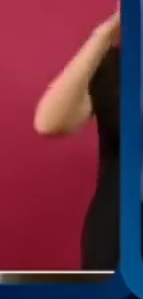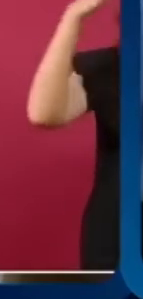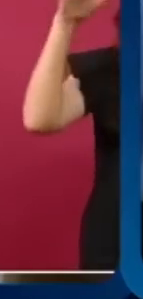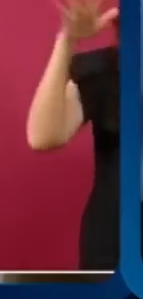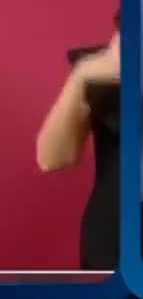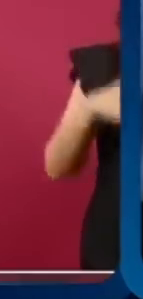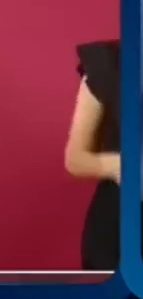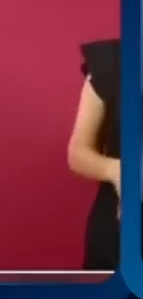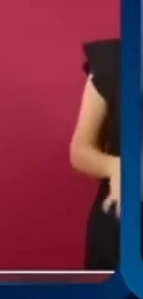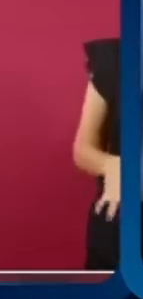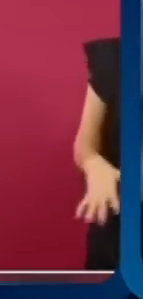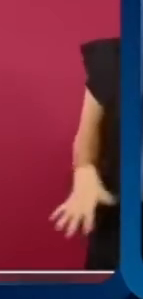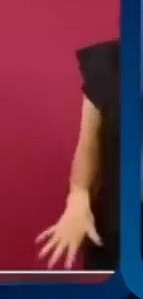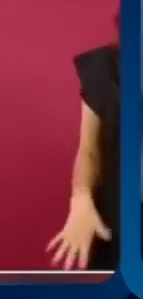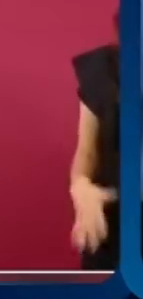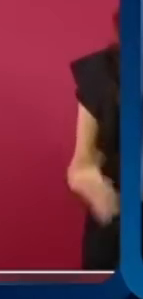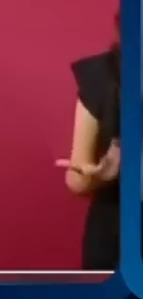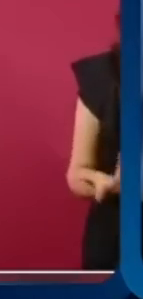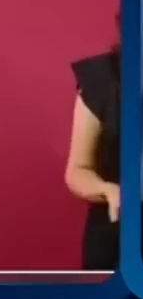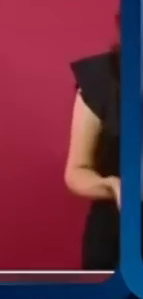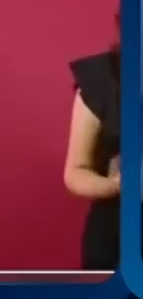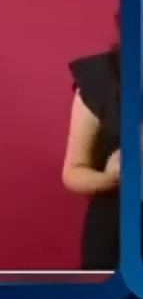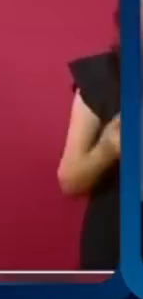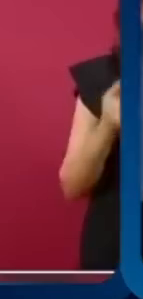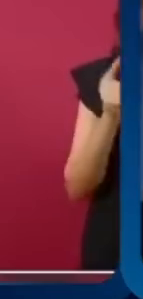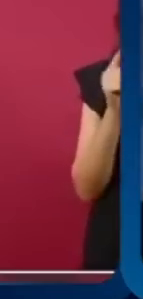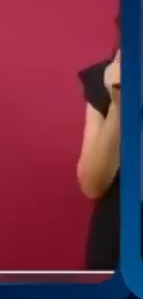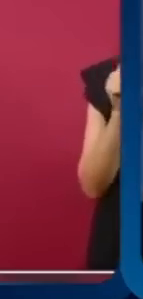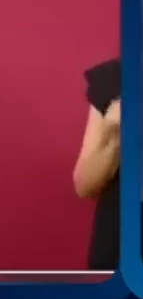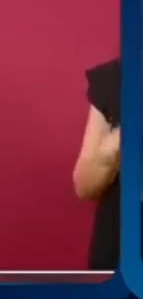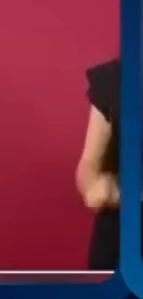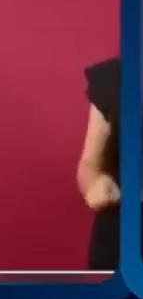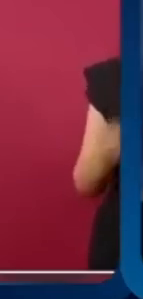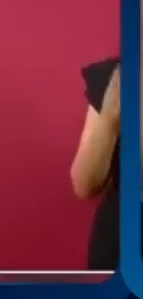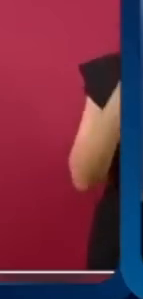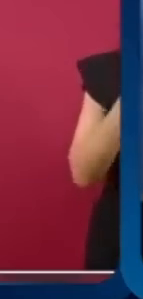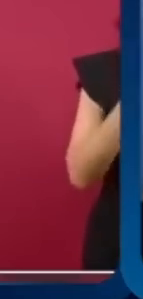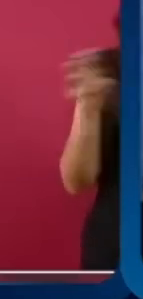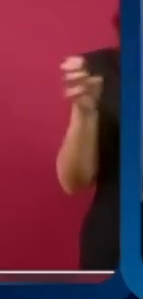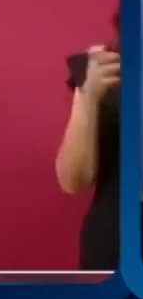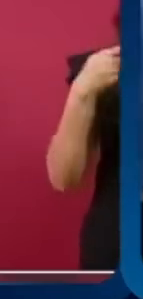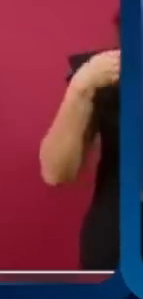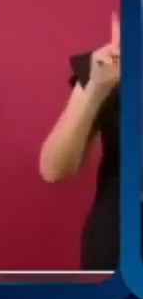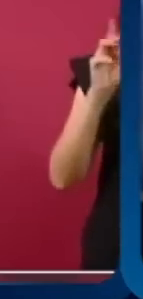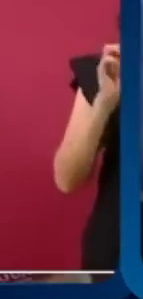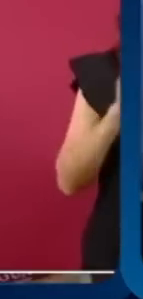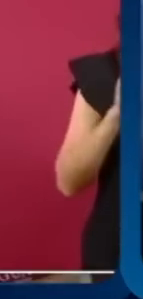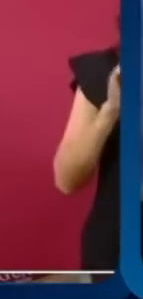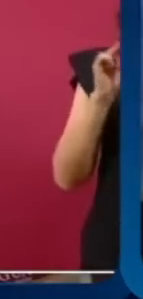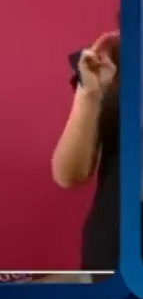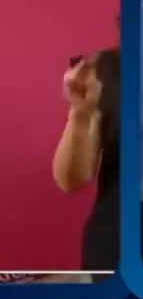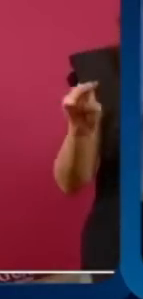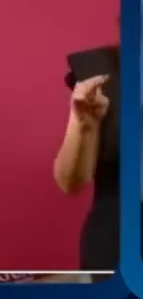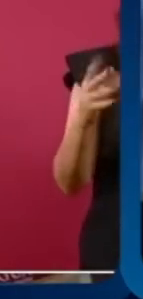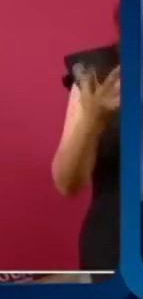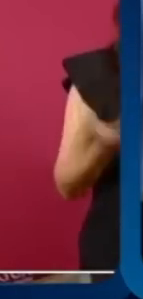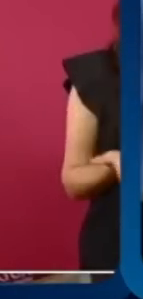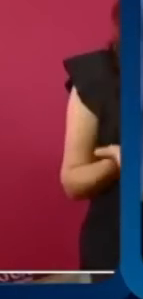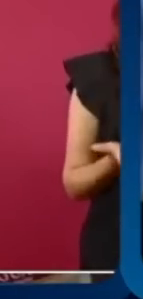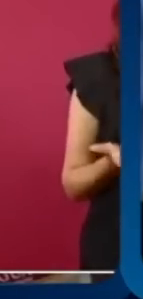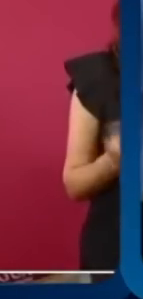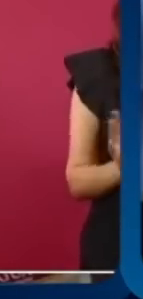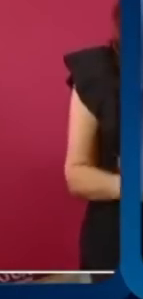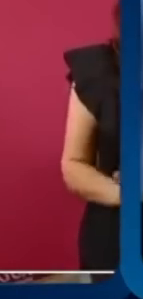Son 300 kilómetro, del Pacífico al Atlántico.